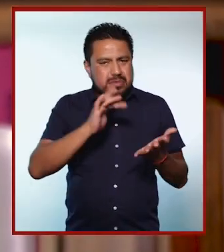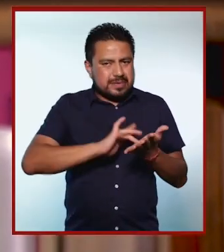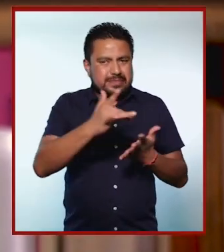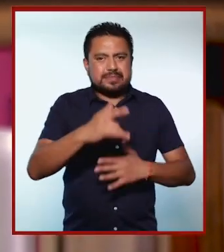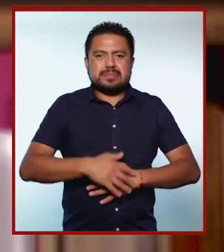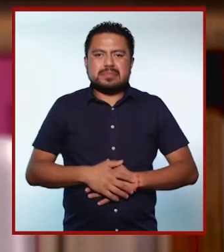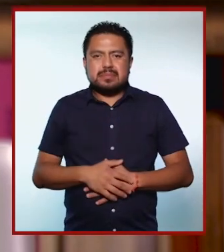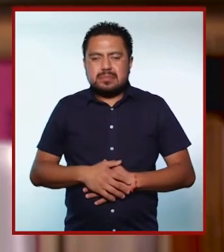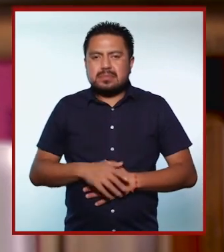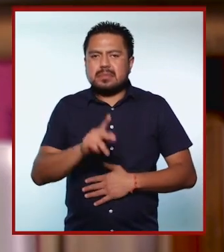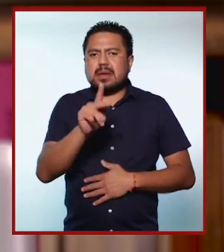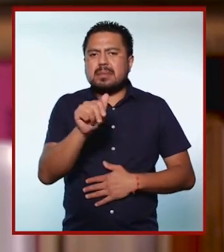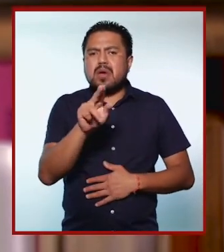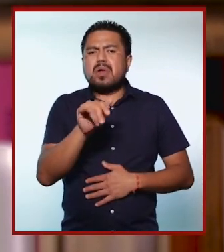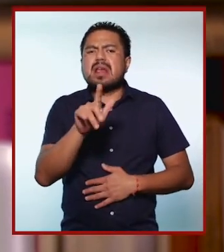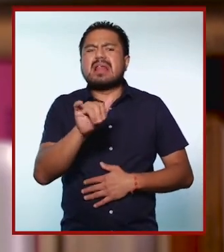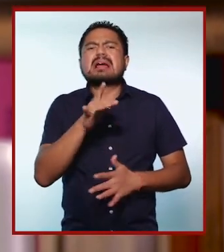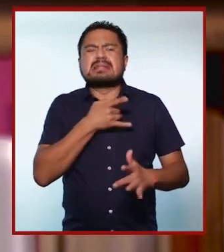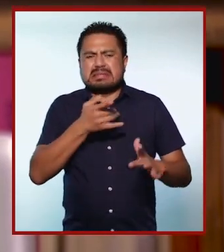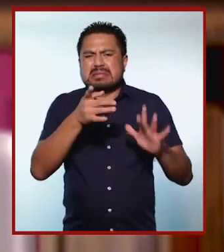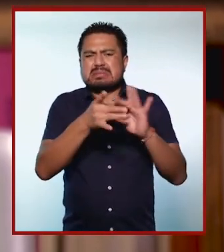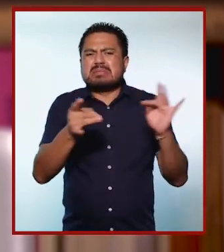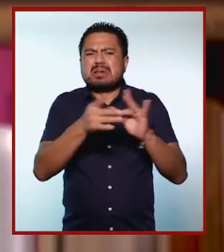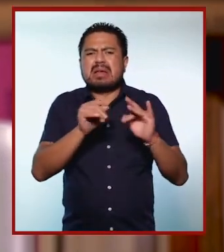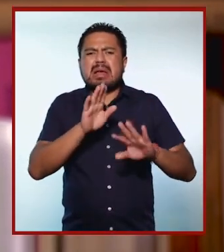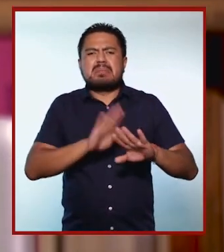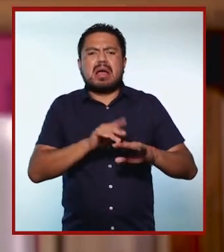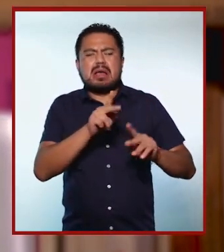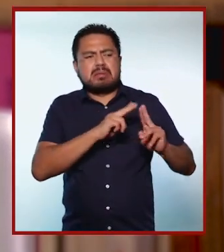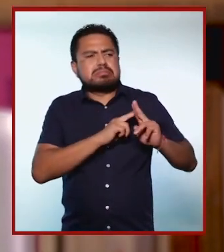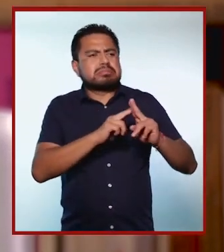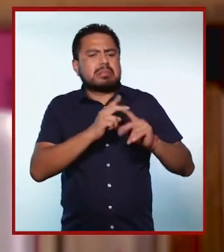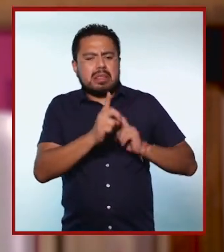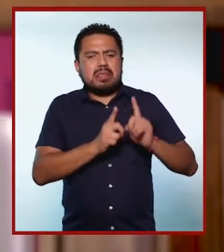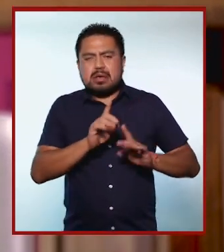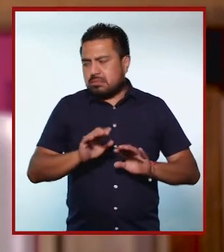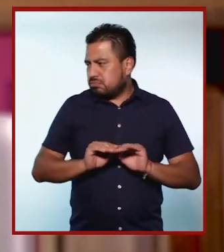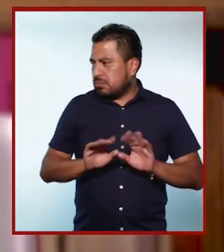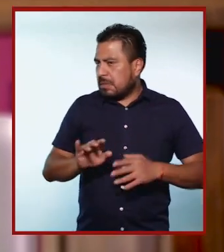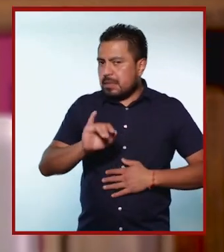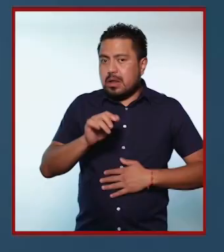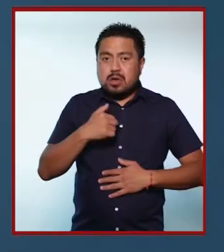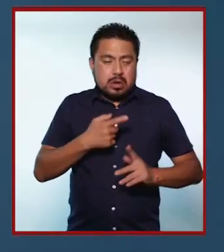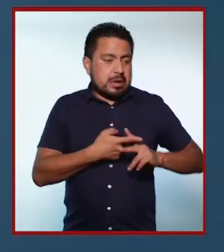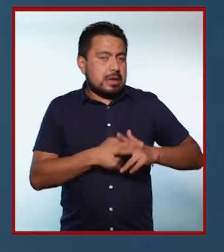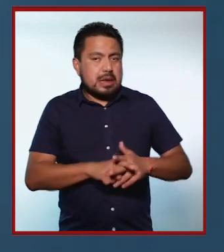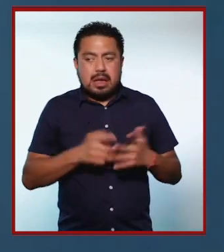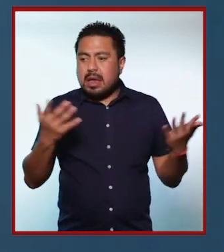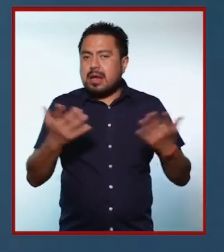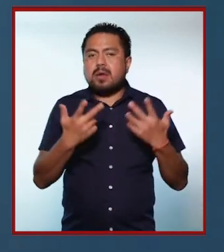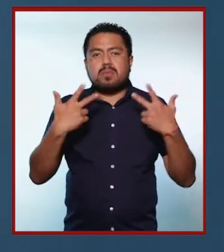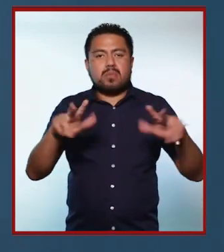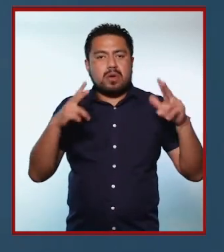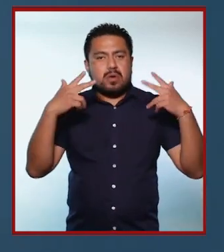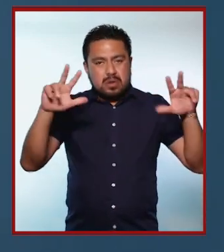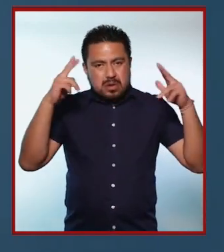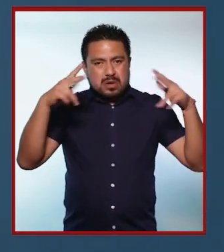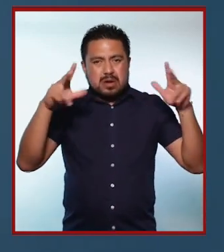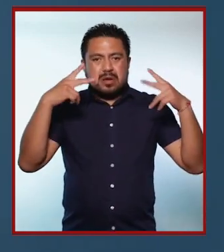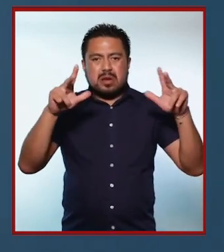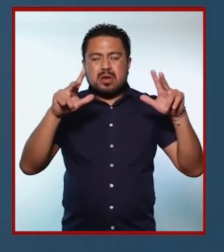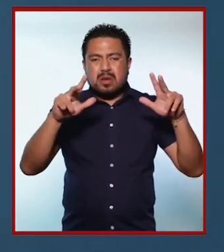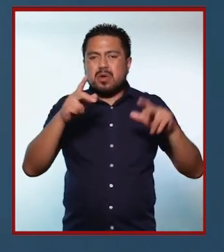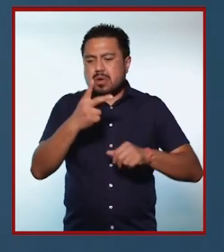Igualmente, muchas gracias. Paulina, ¿nos puedes contar un poco de tu trayectoria deportiva? Claro que sí. Mira, yo empecé practicando